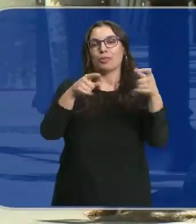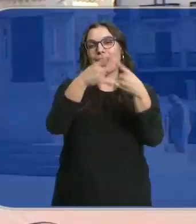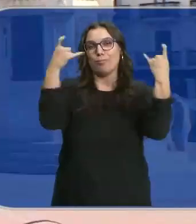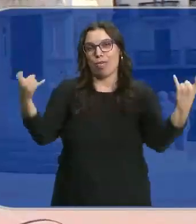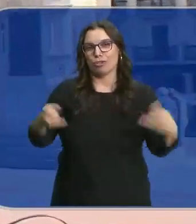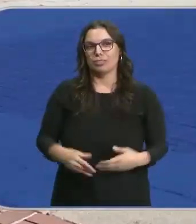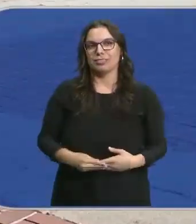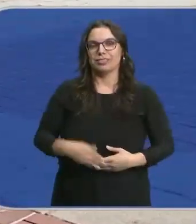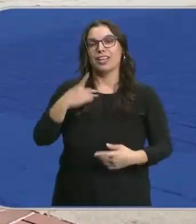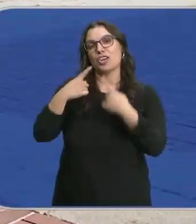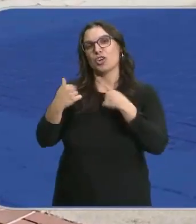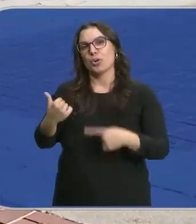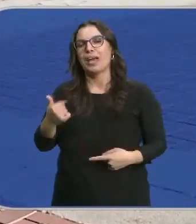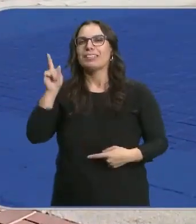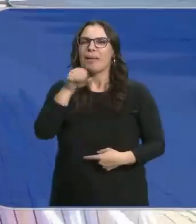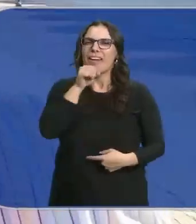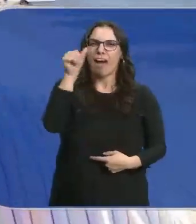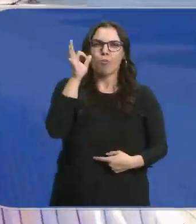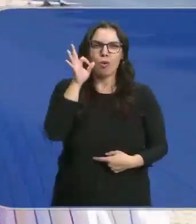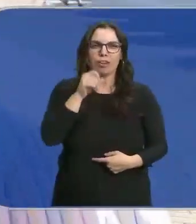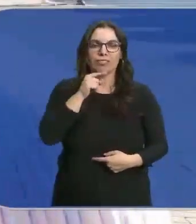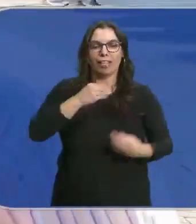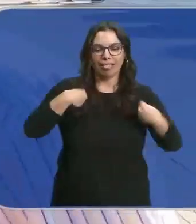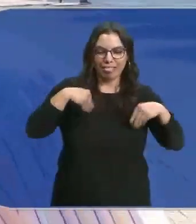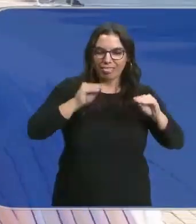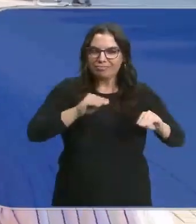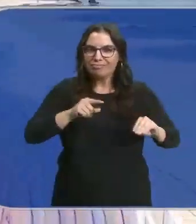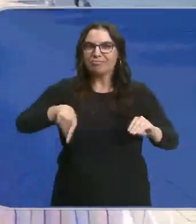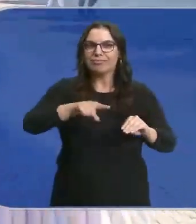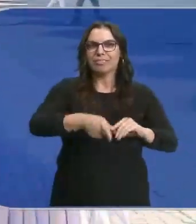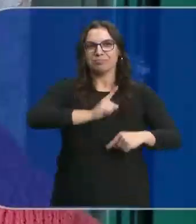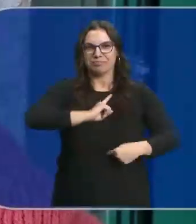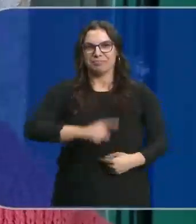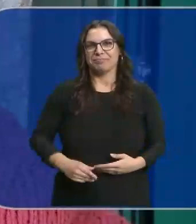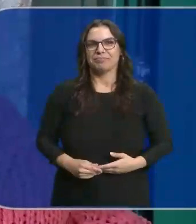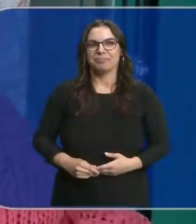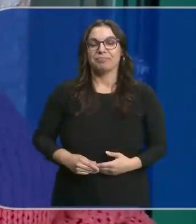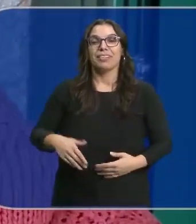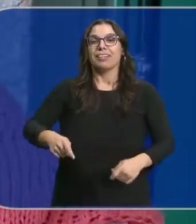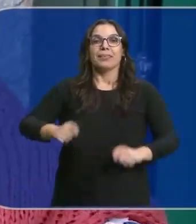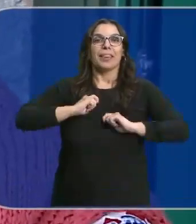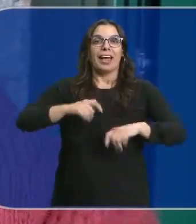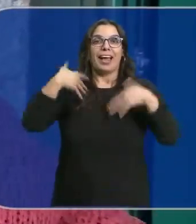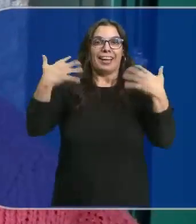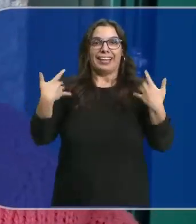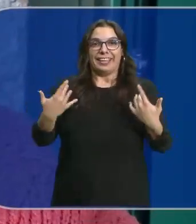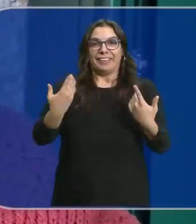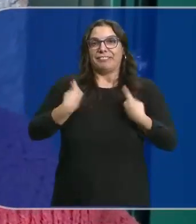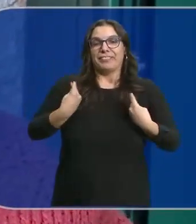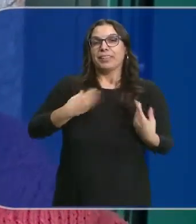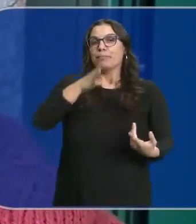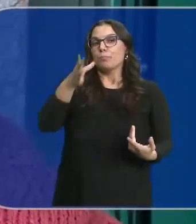enamorados. Mi novia. Y del amor de los abuelos. Entreteniéndola y entreteniéndola ella al abuelo. Te alegra en la vida porque